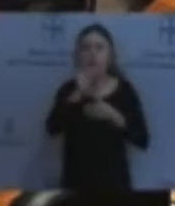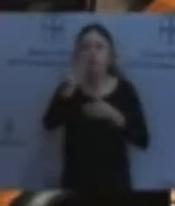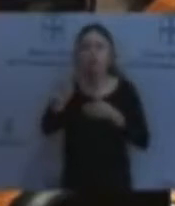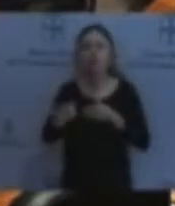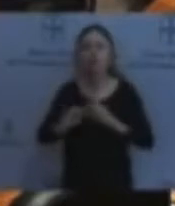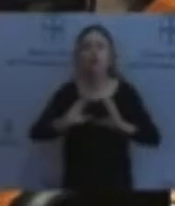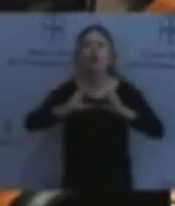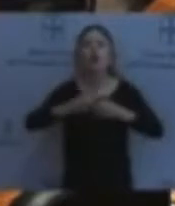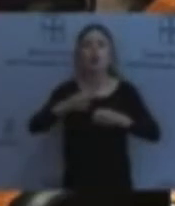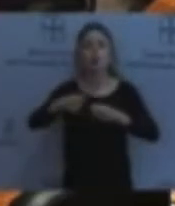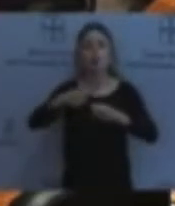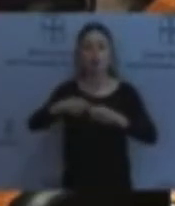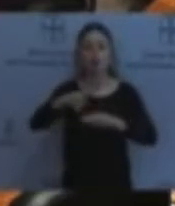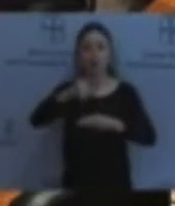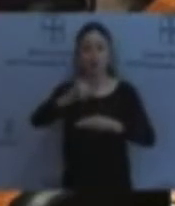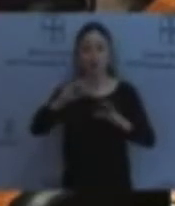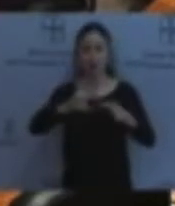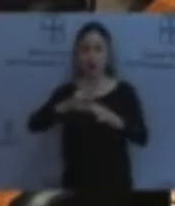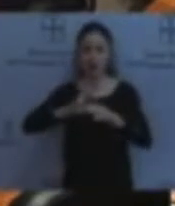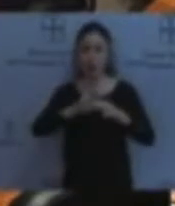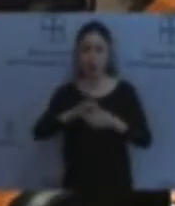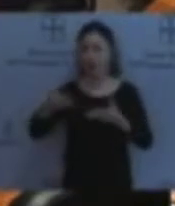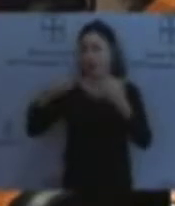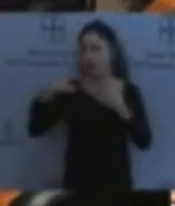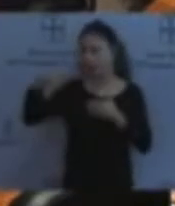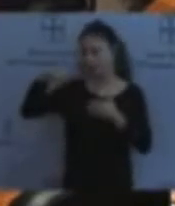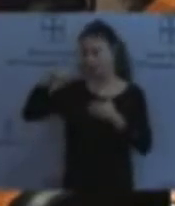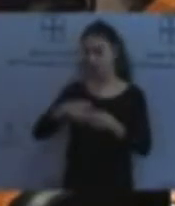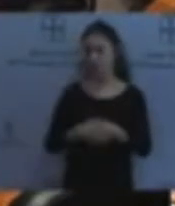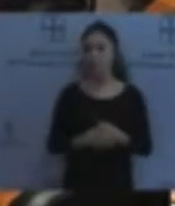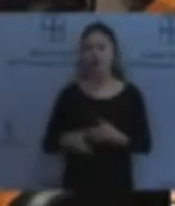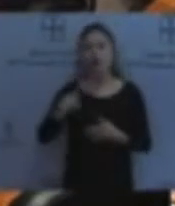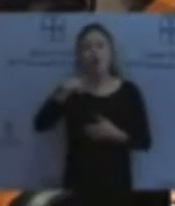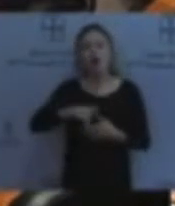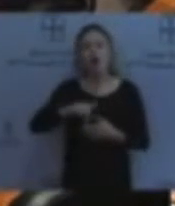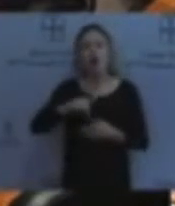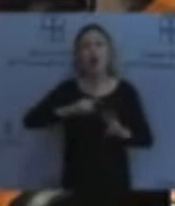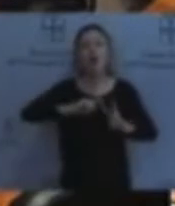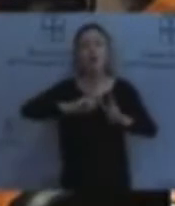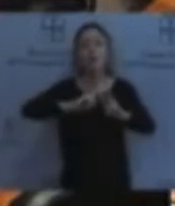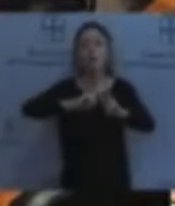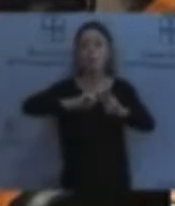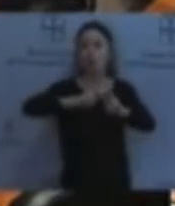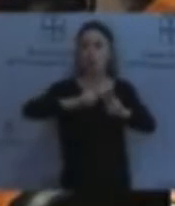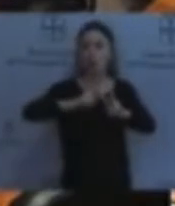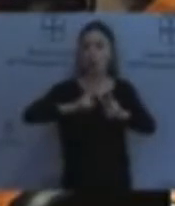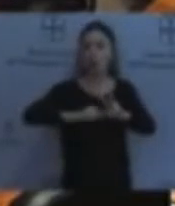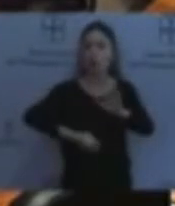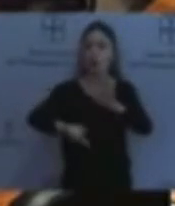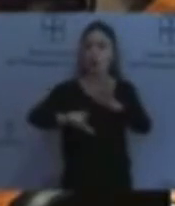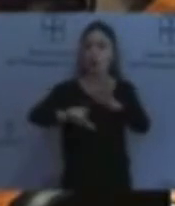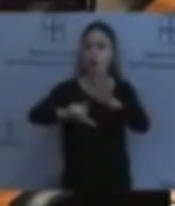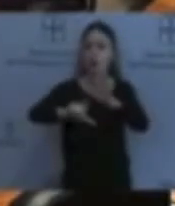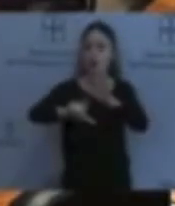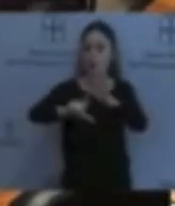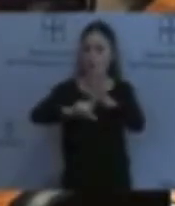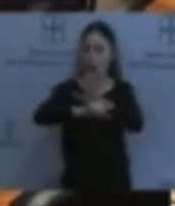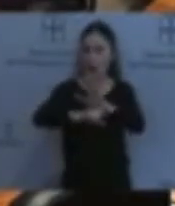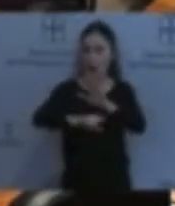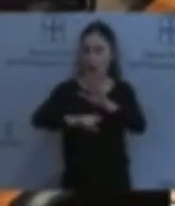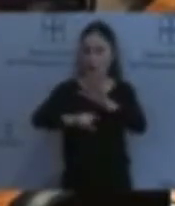Hoy nos trae Vox efectivamente una PNL bajo el genérico título de fraude de subvenciones.